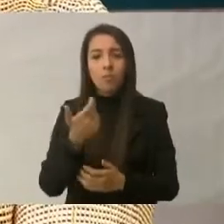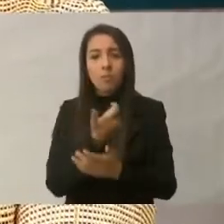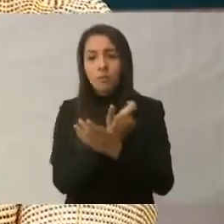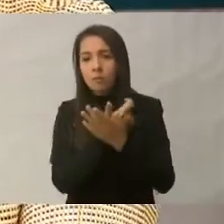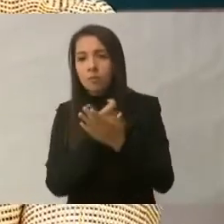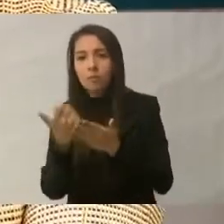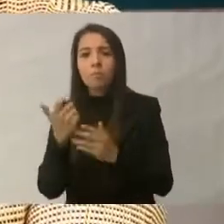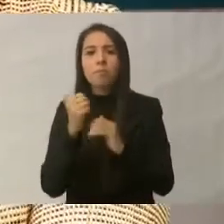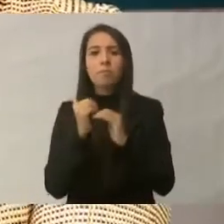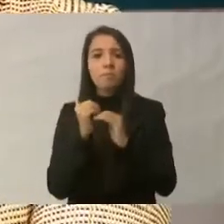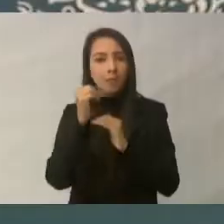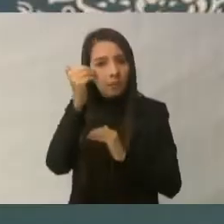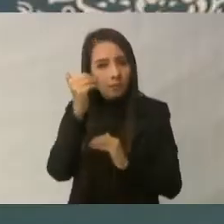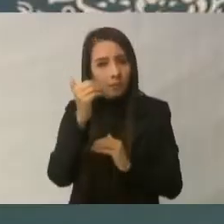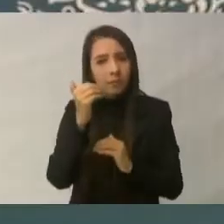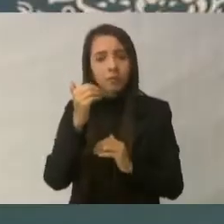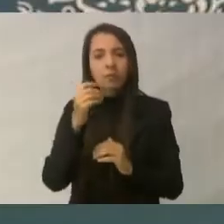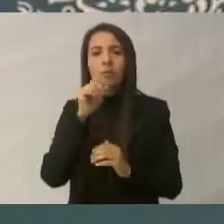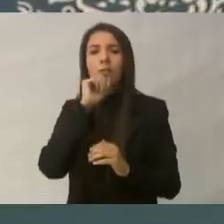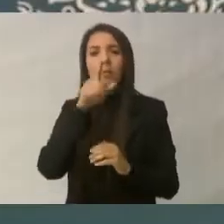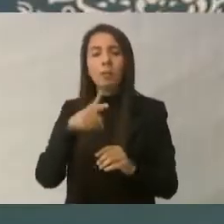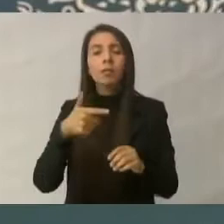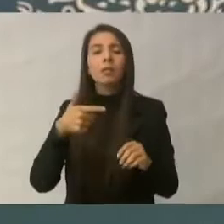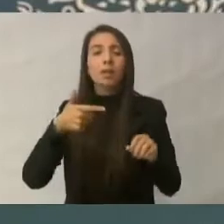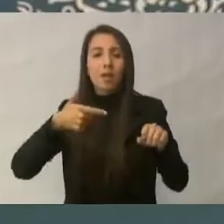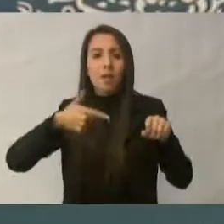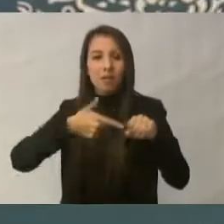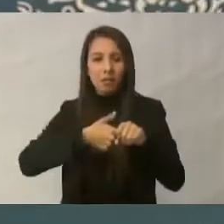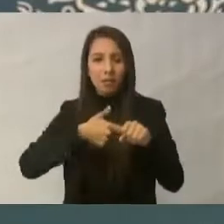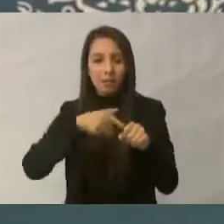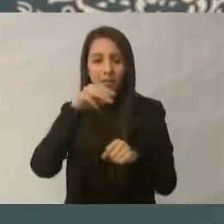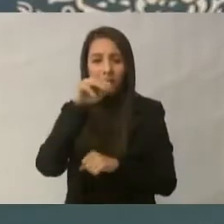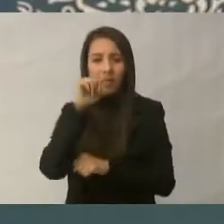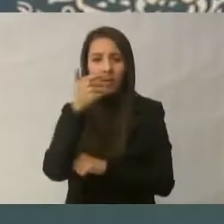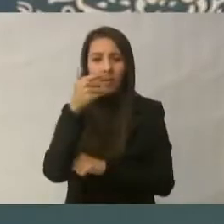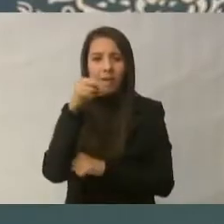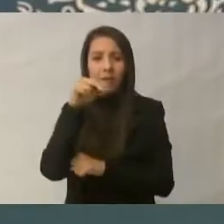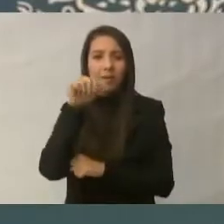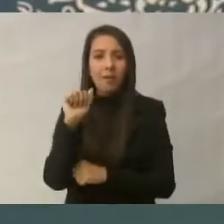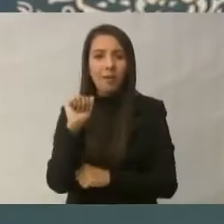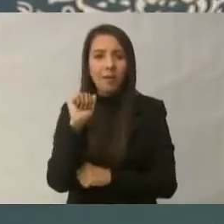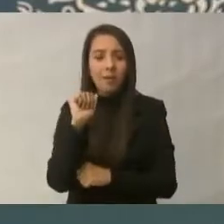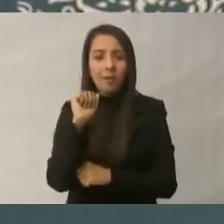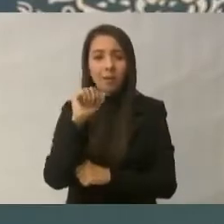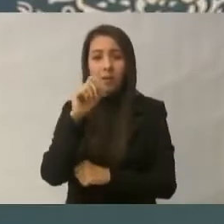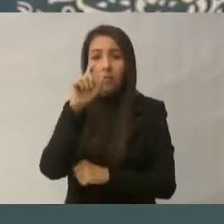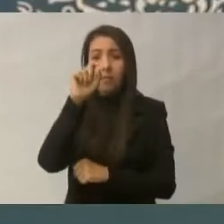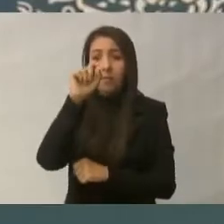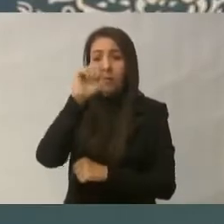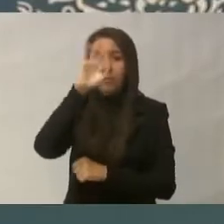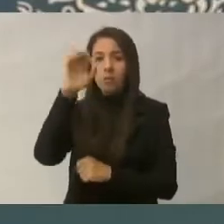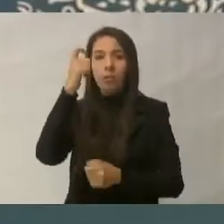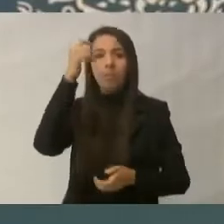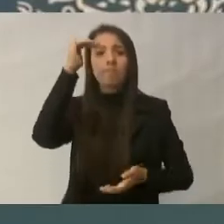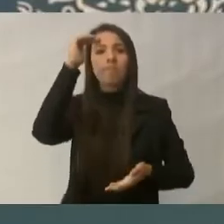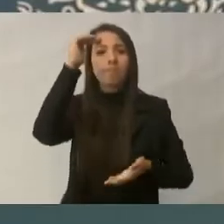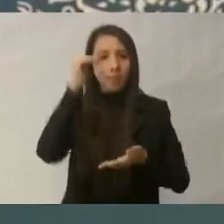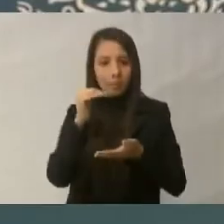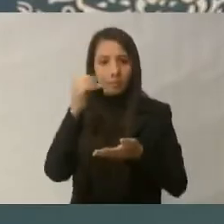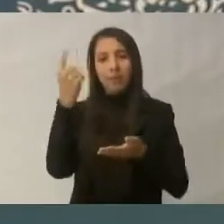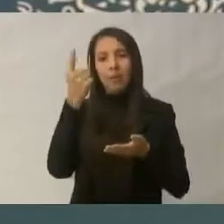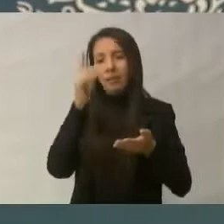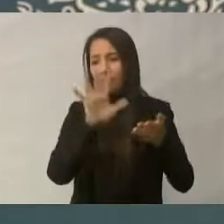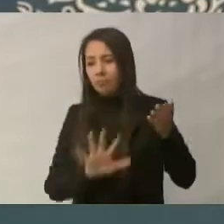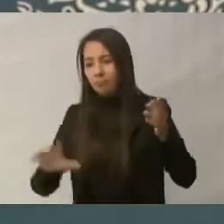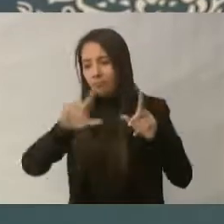promedio y el precio de la gasolina magna es menor en casi 20% al resto del país, mientras que la